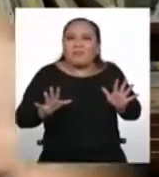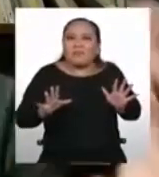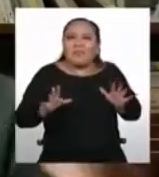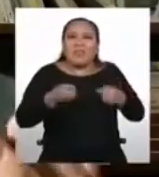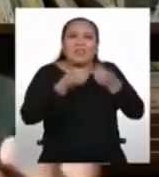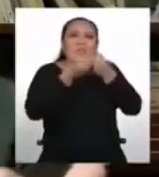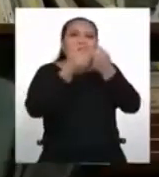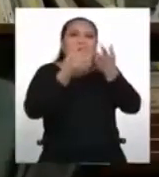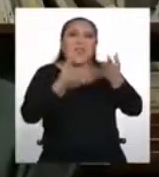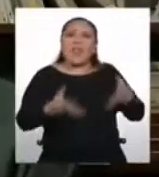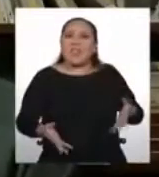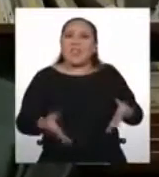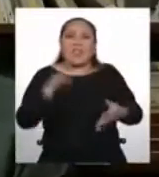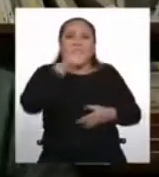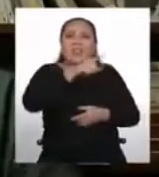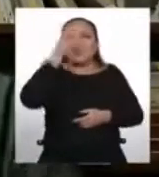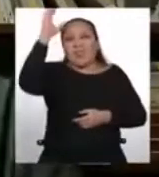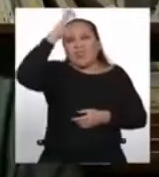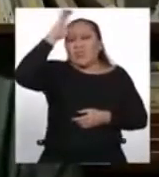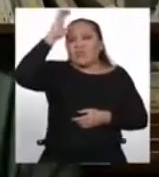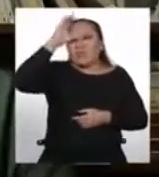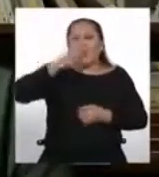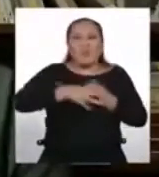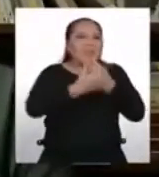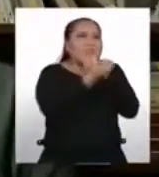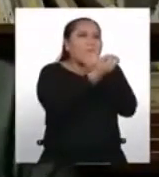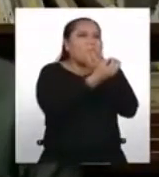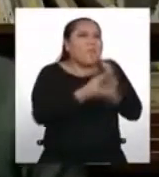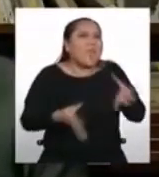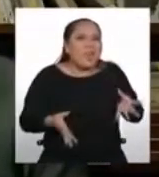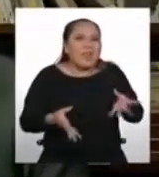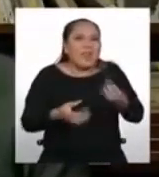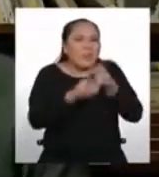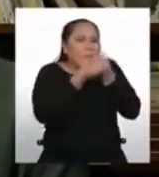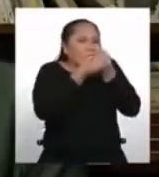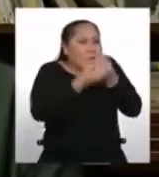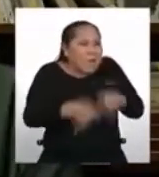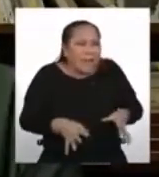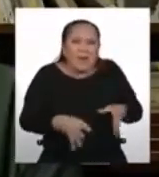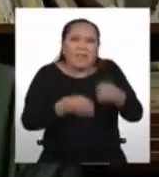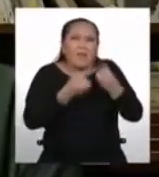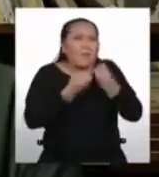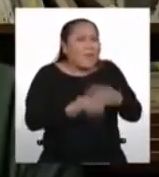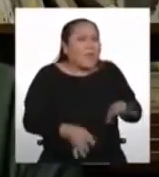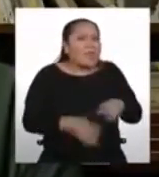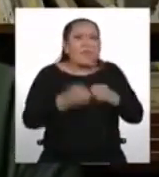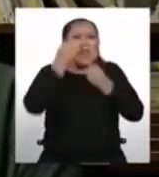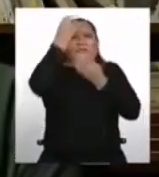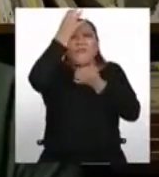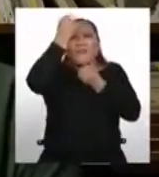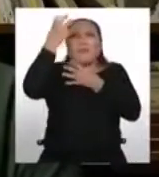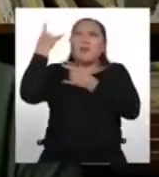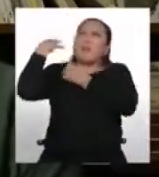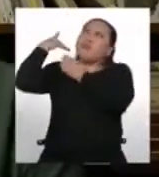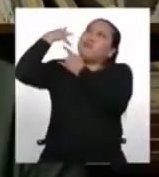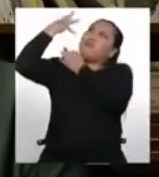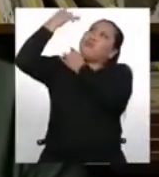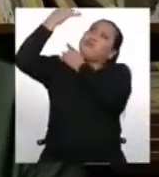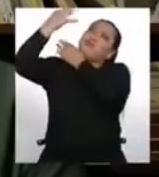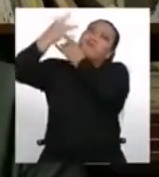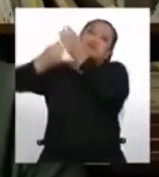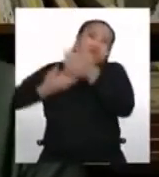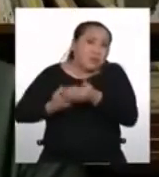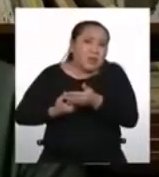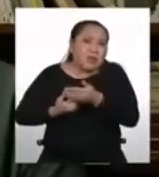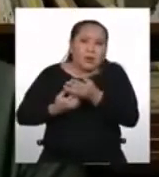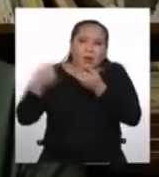se desaparece todo ese conocimiento desarrollado durante miles de años, seguramente por un